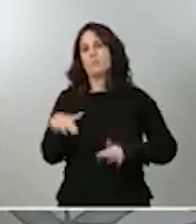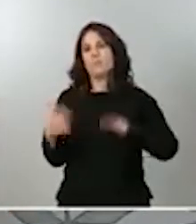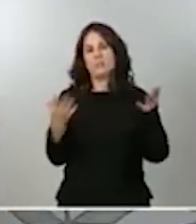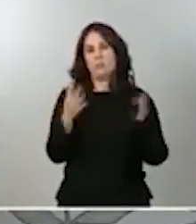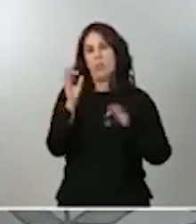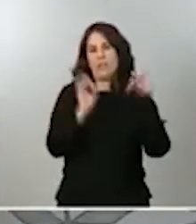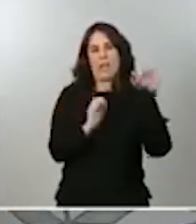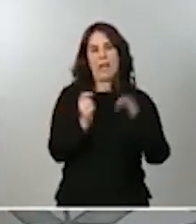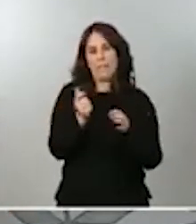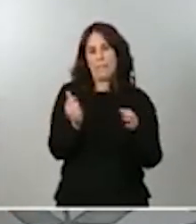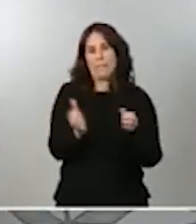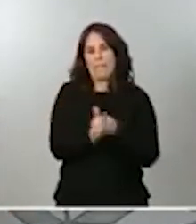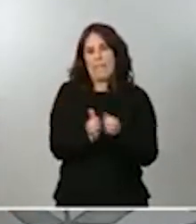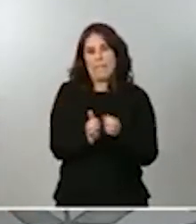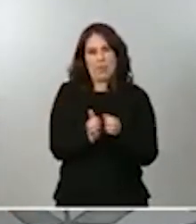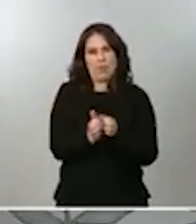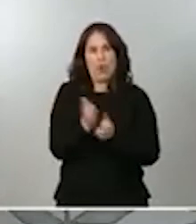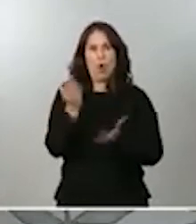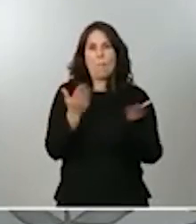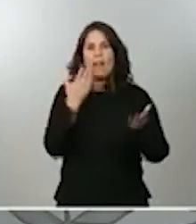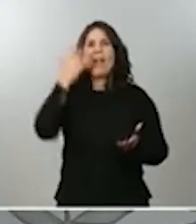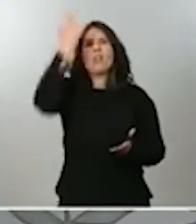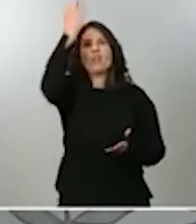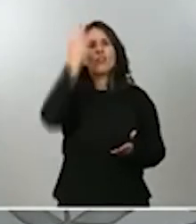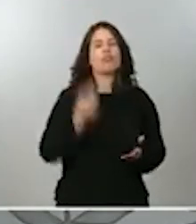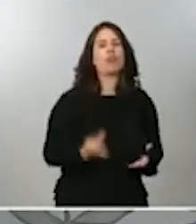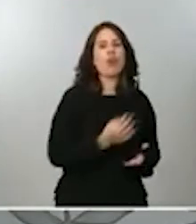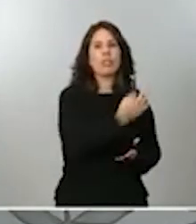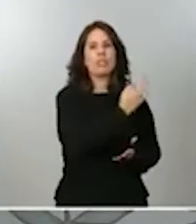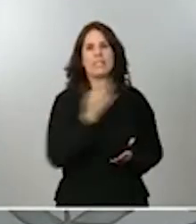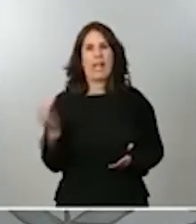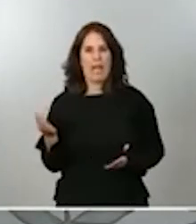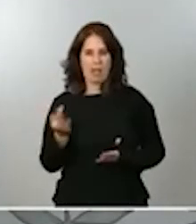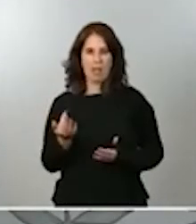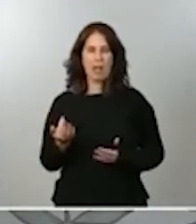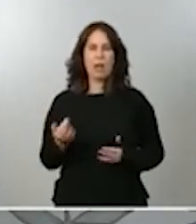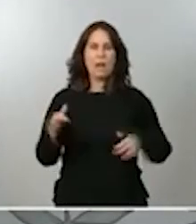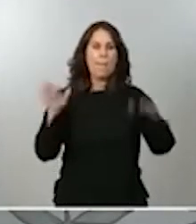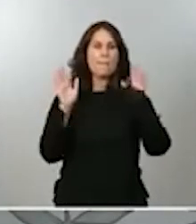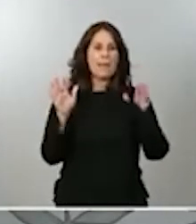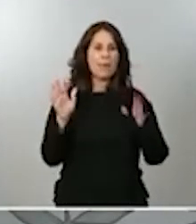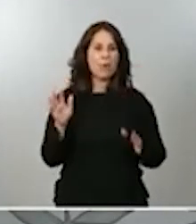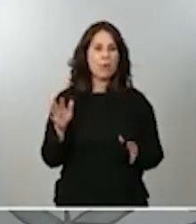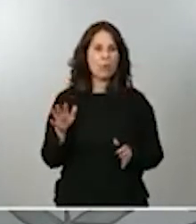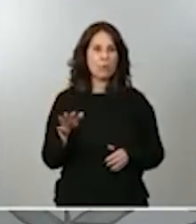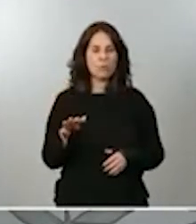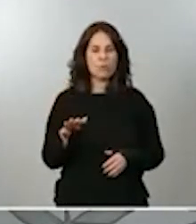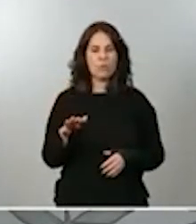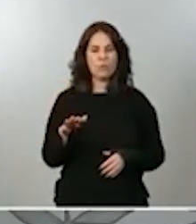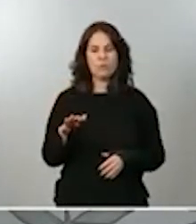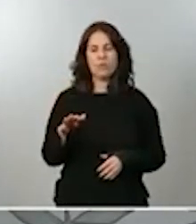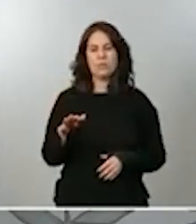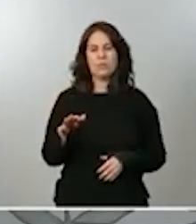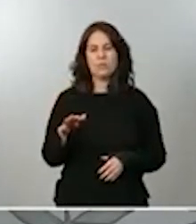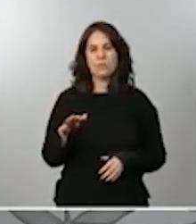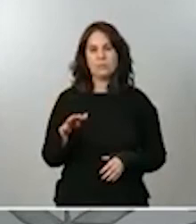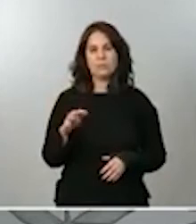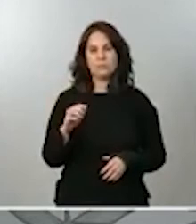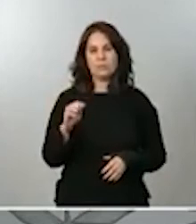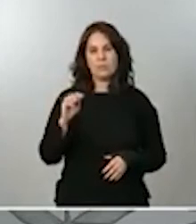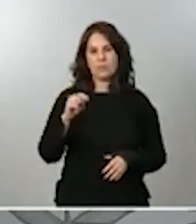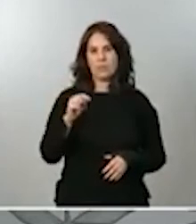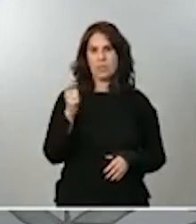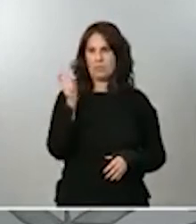al total de la recaudación que tiene un país pero el tamaño aquí en este caso siendo importante no es lo